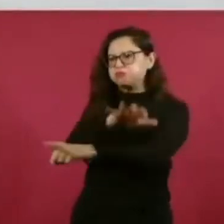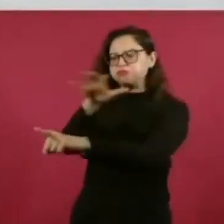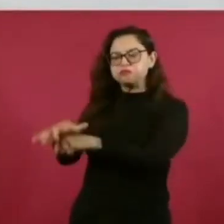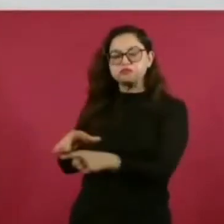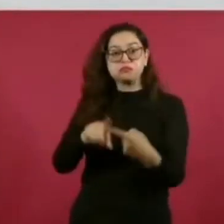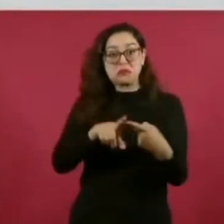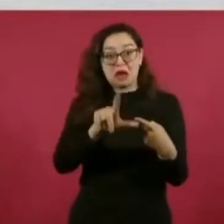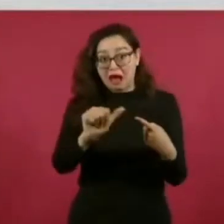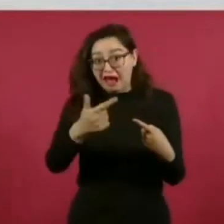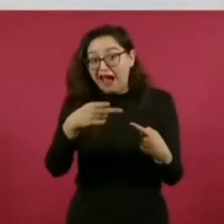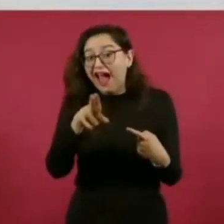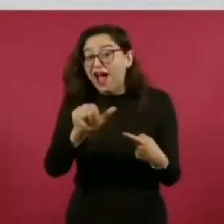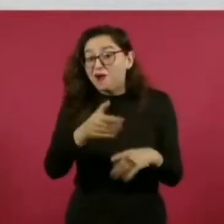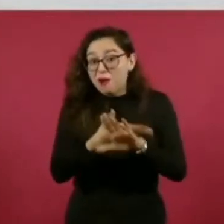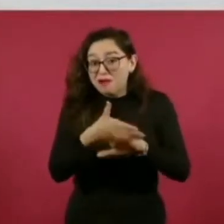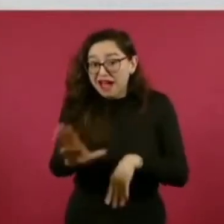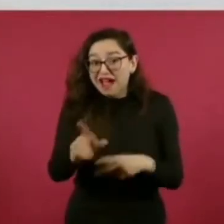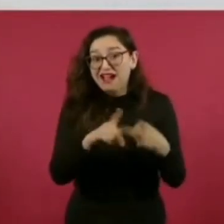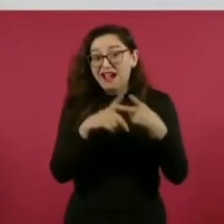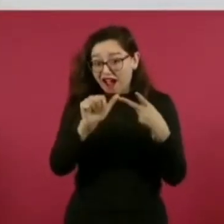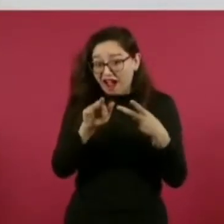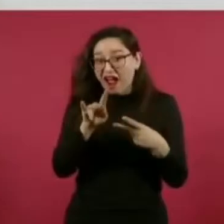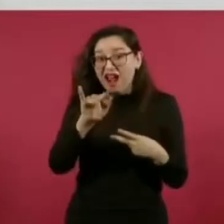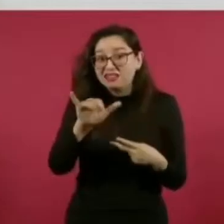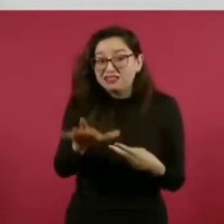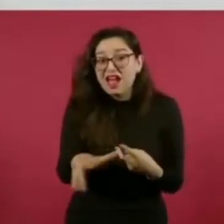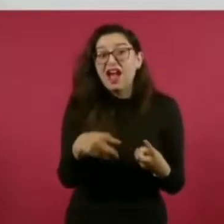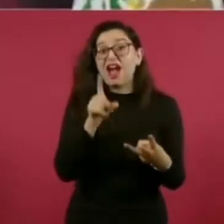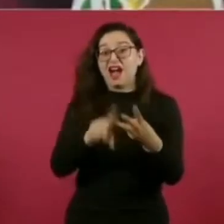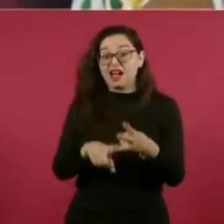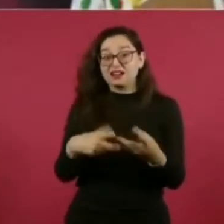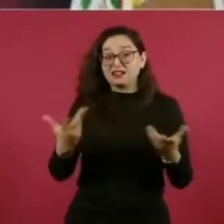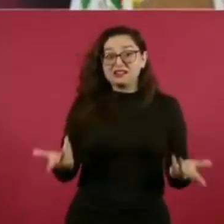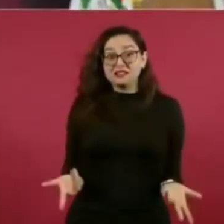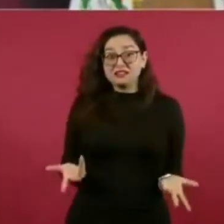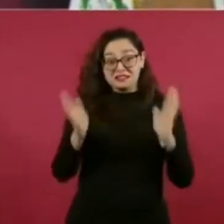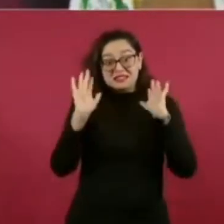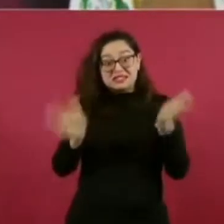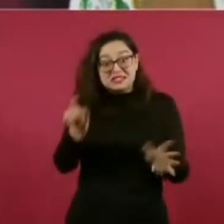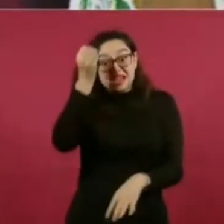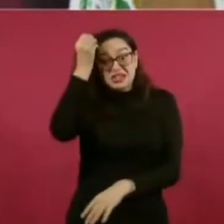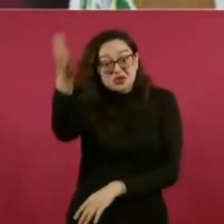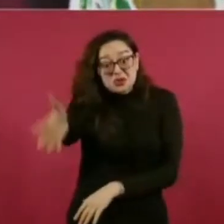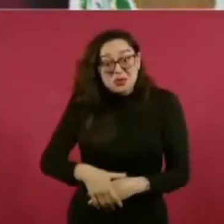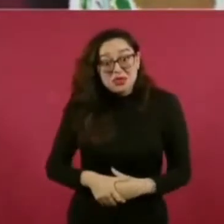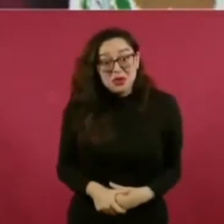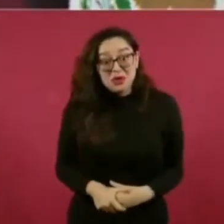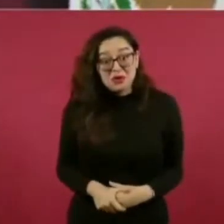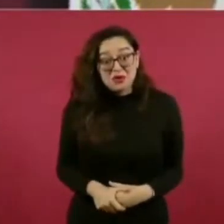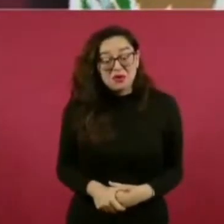las organizaciones no gubernamentales,